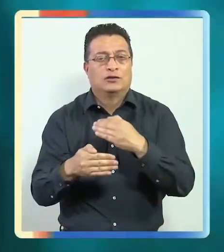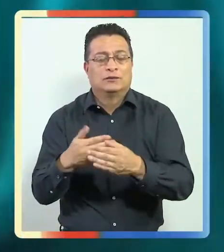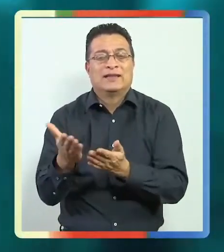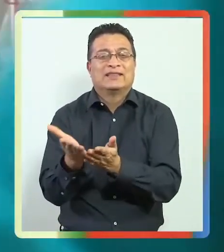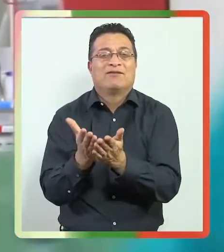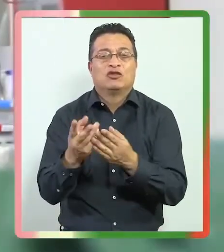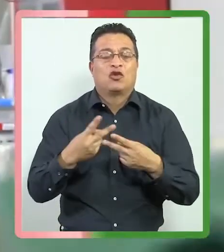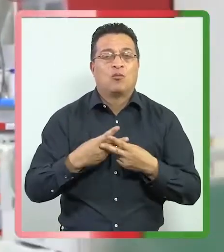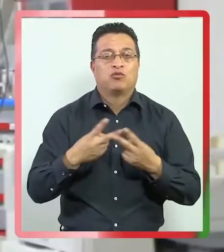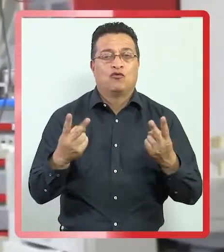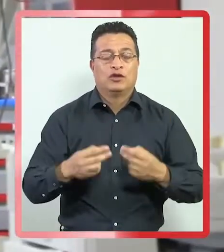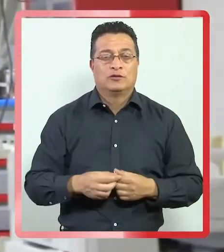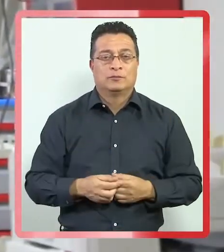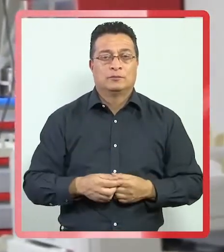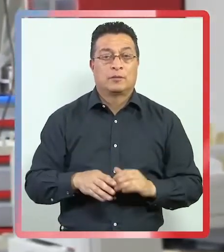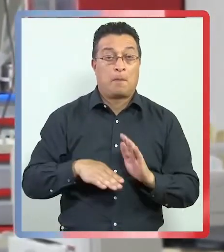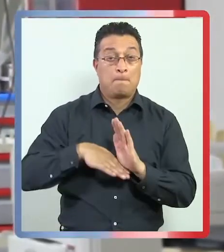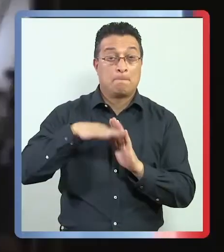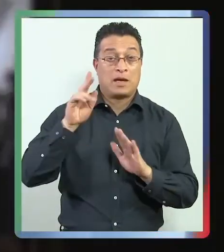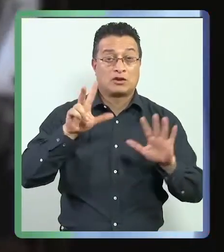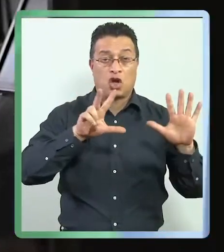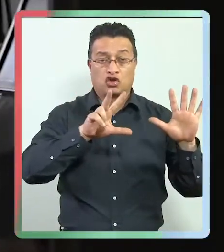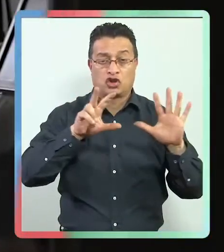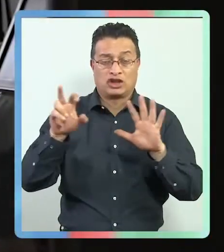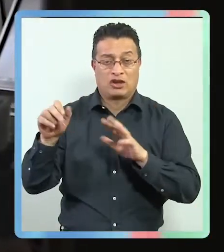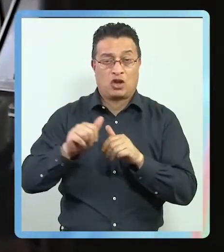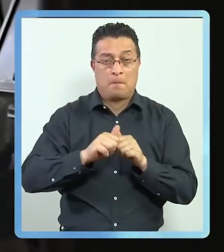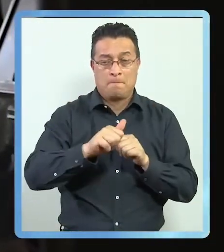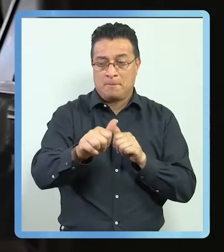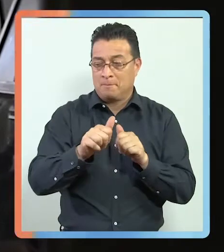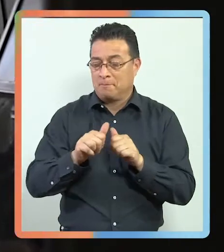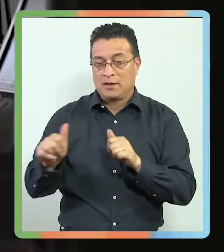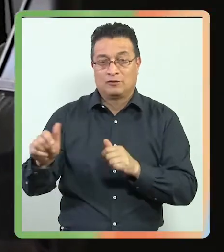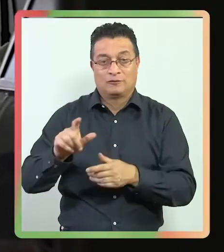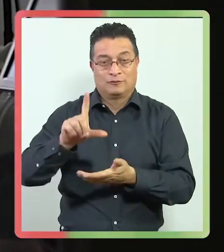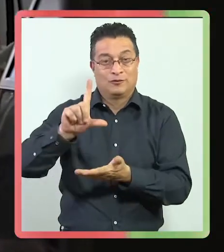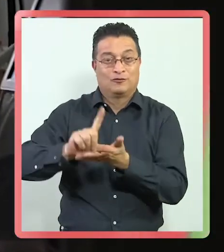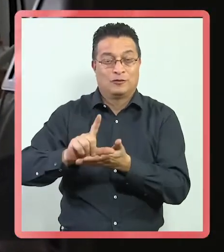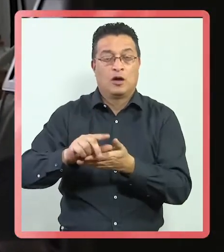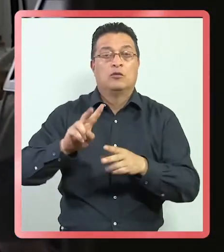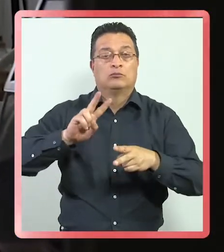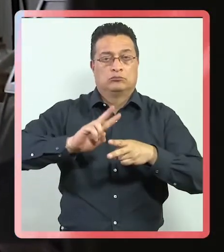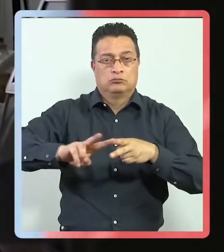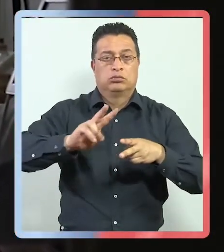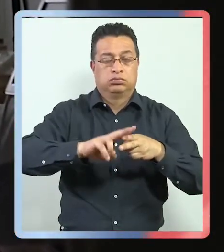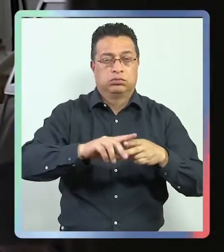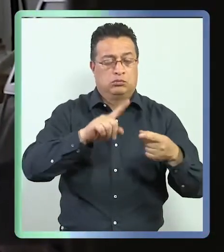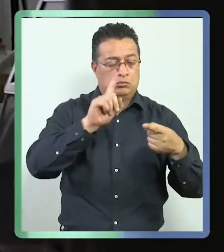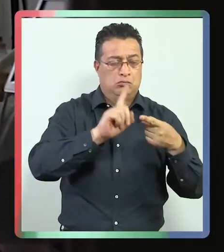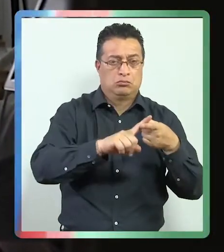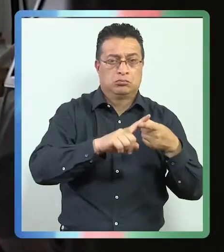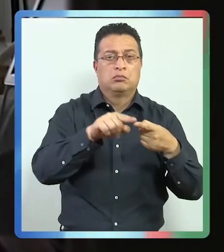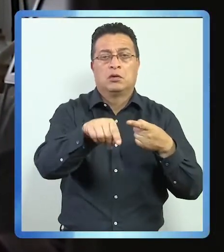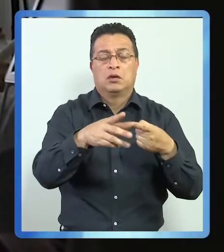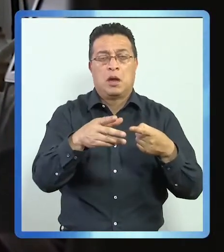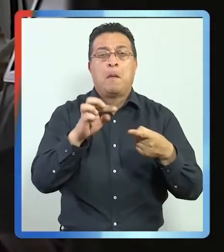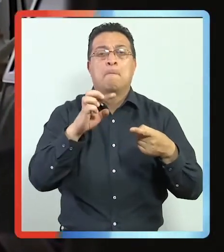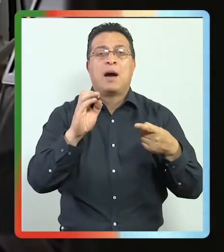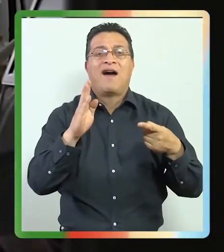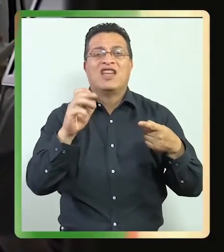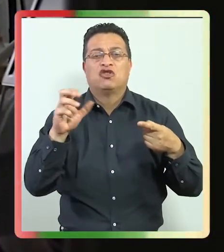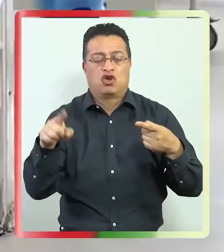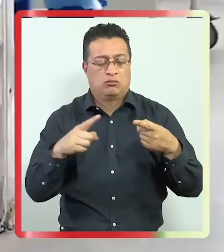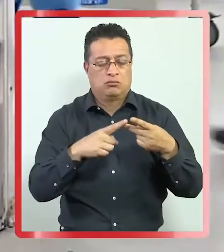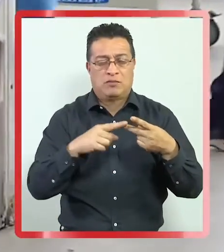mejora en un servicio público. Más de 800 metros cuadrados del establecimiento fueron intervenidos, entre ellos